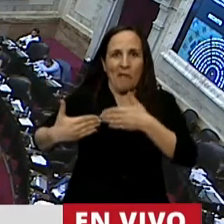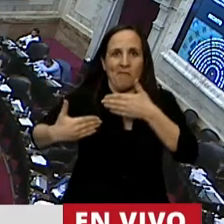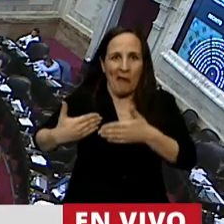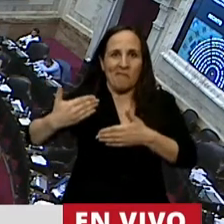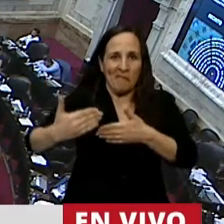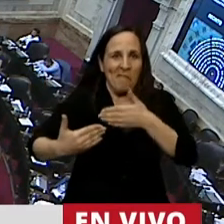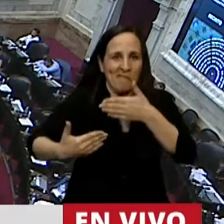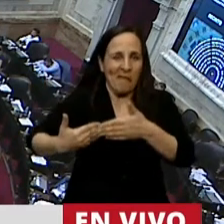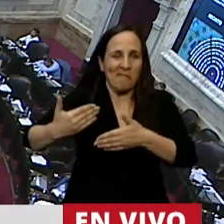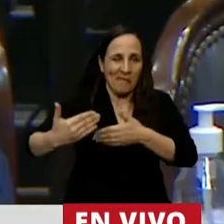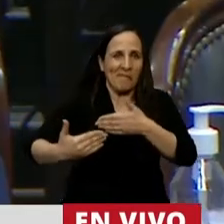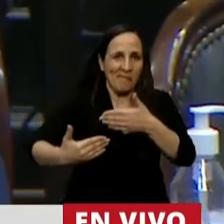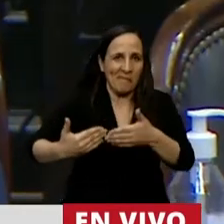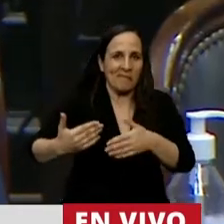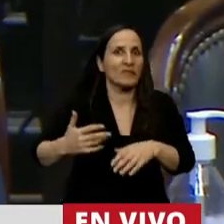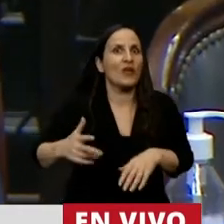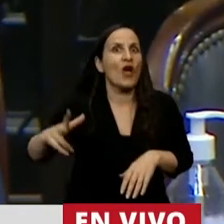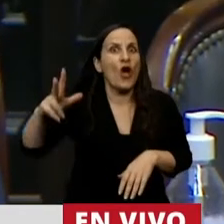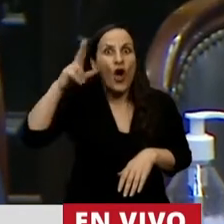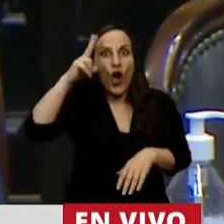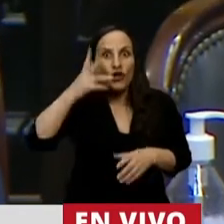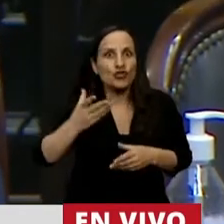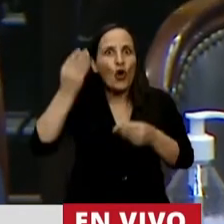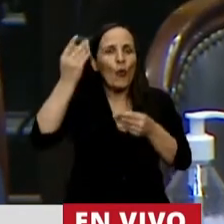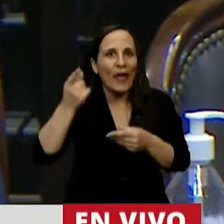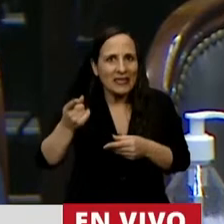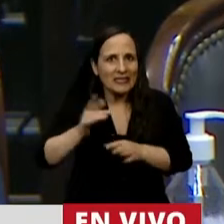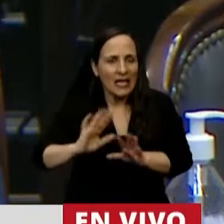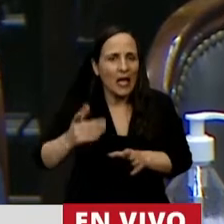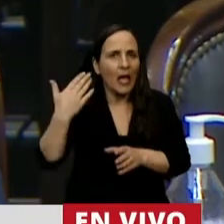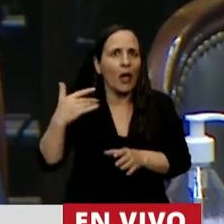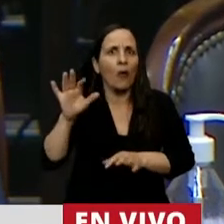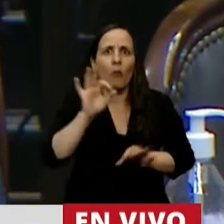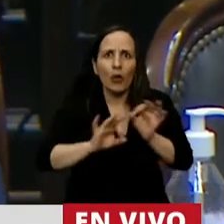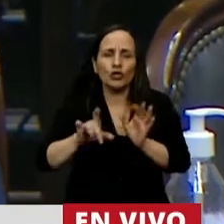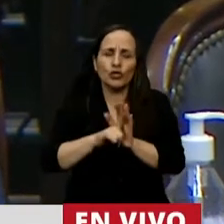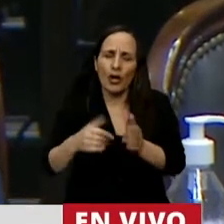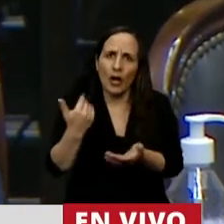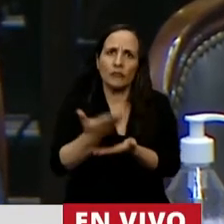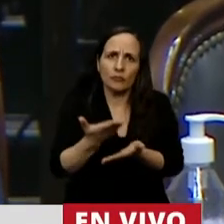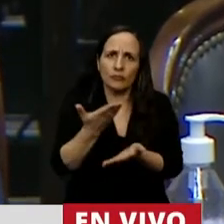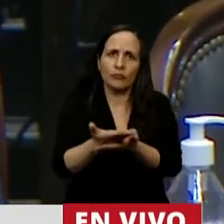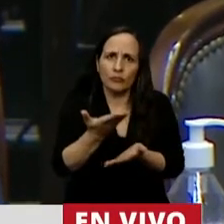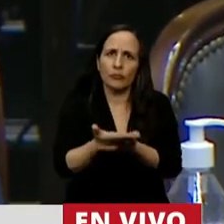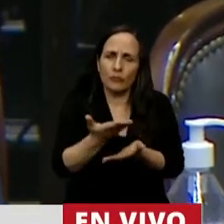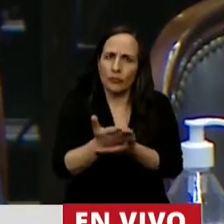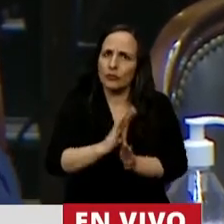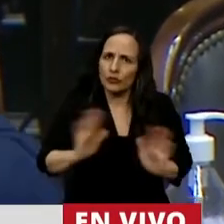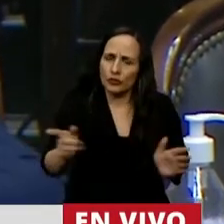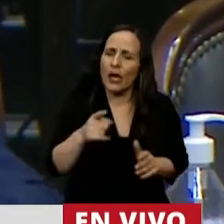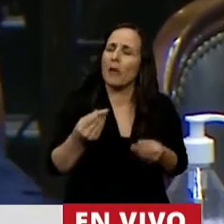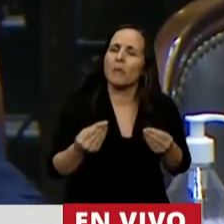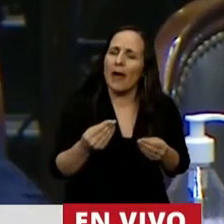de cada uno de los ocho veces que se presentó el proyecto por la campaña del